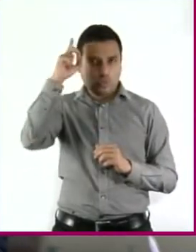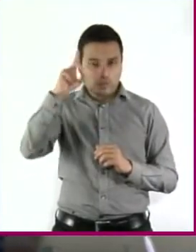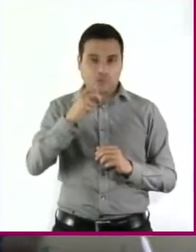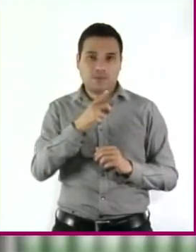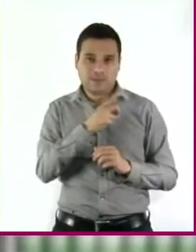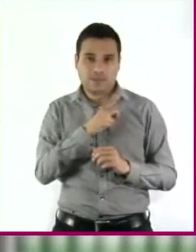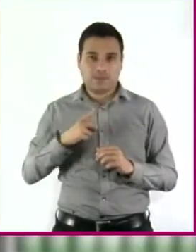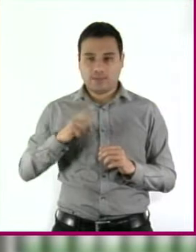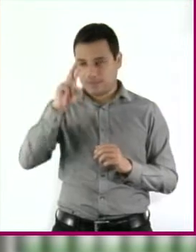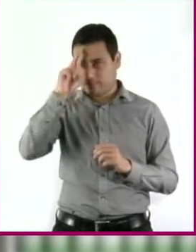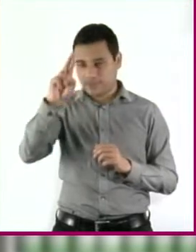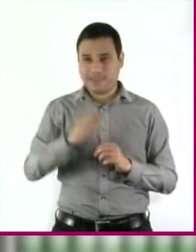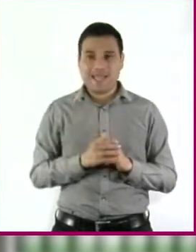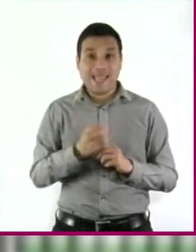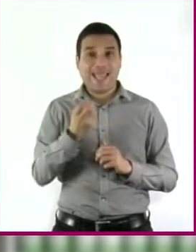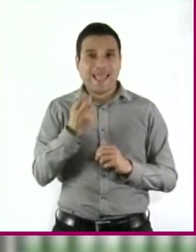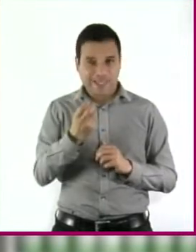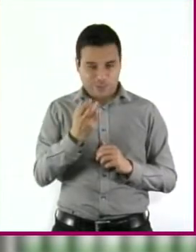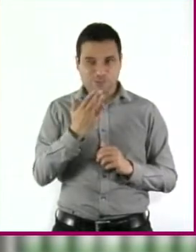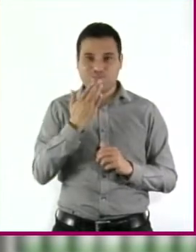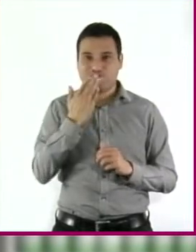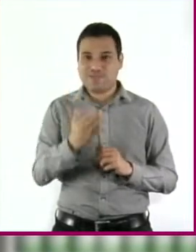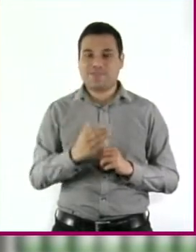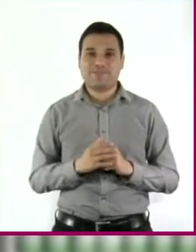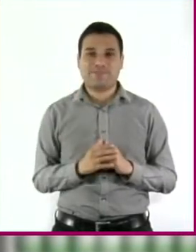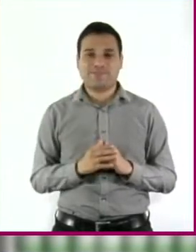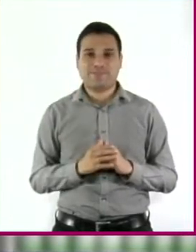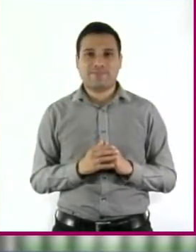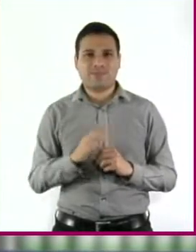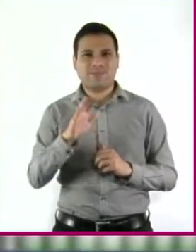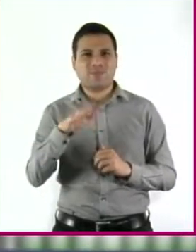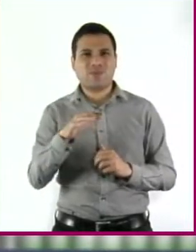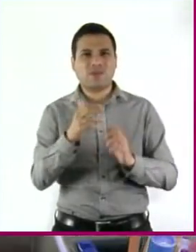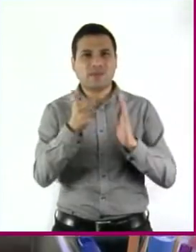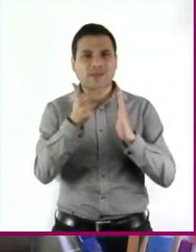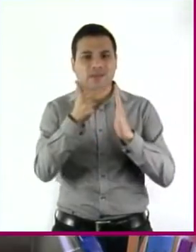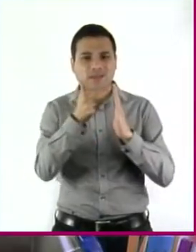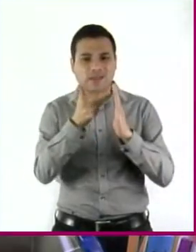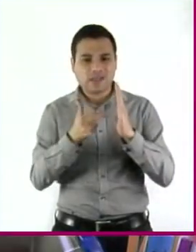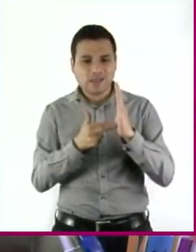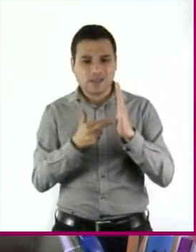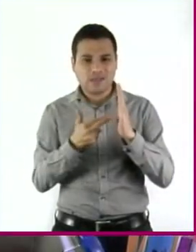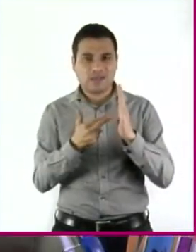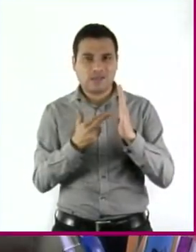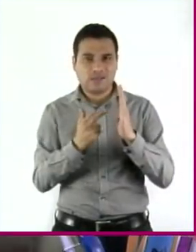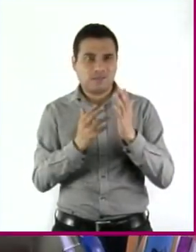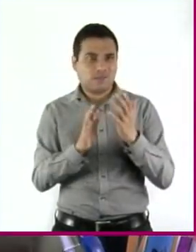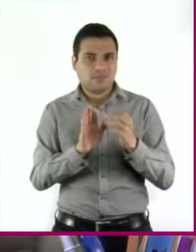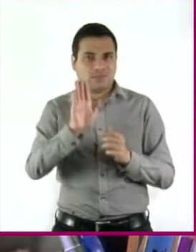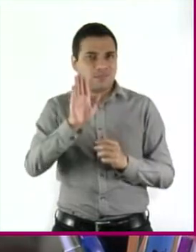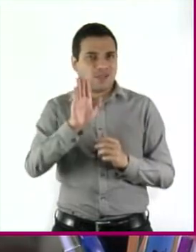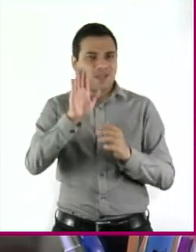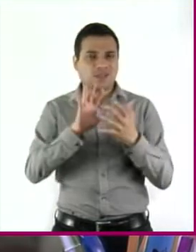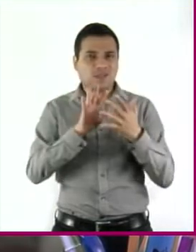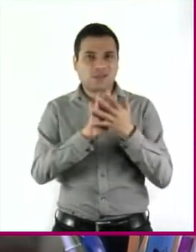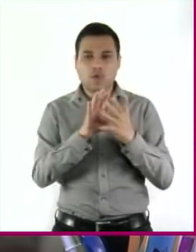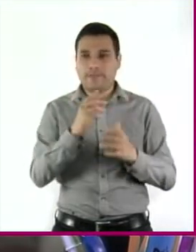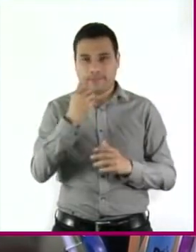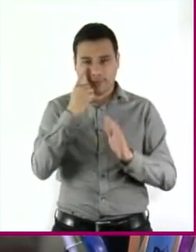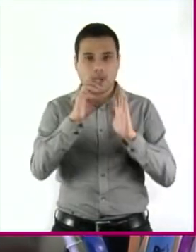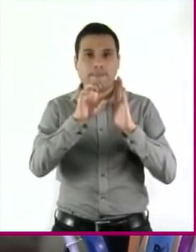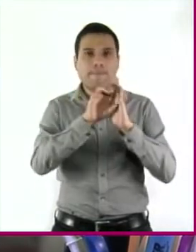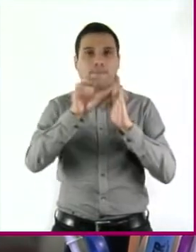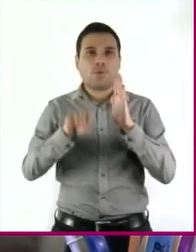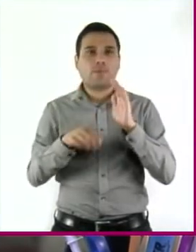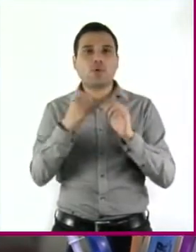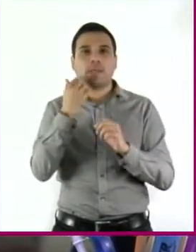Ándele. Eso es una propuesta interesante. ¿Pero qué de las reglas no nos hacen menos libres? A ver, explíqueme eso. Por ejemplo, Luna quiere ir a una